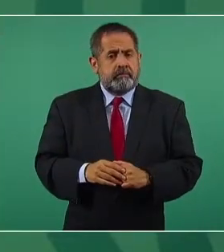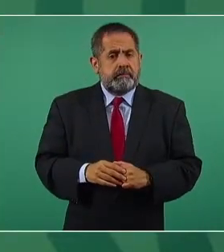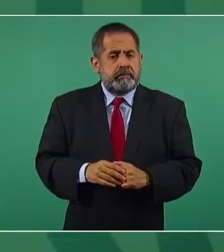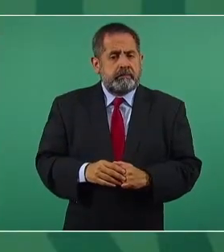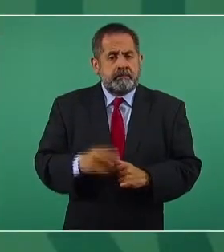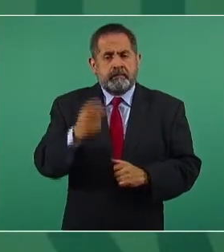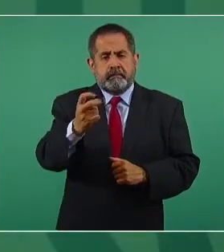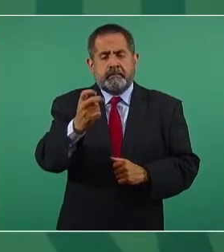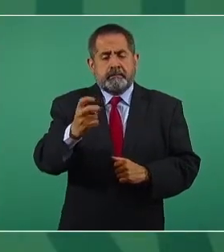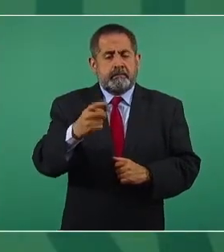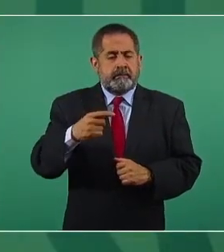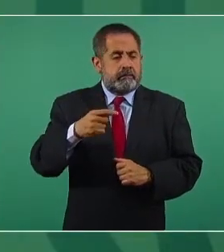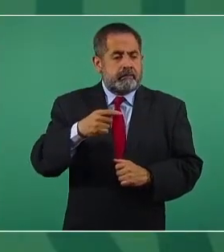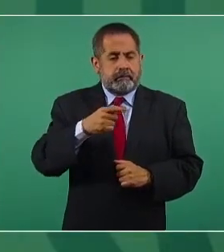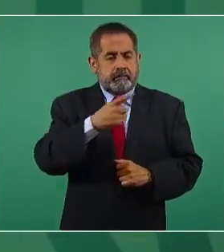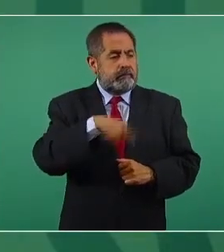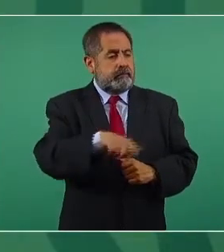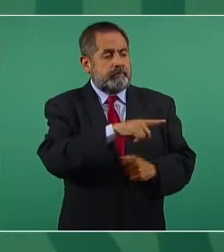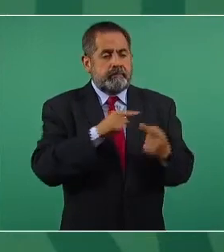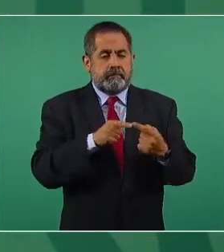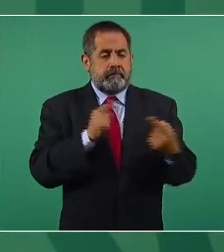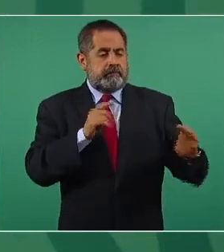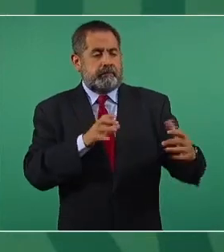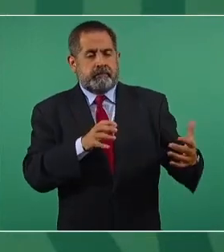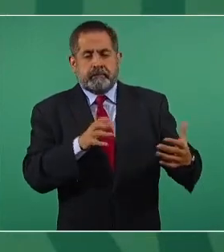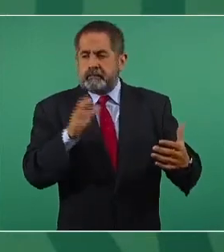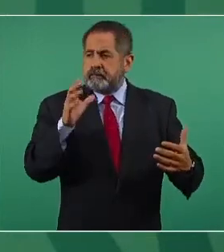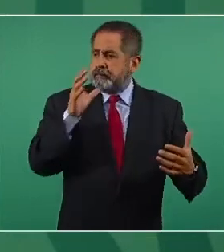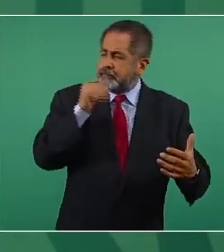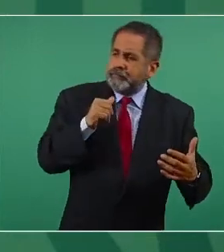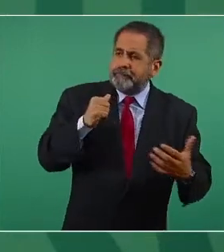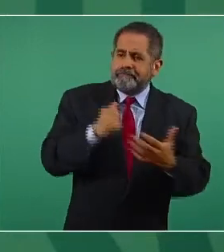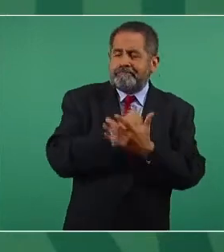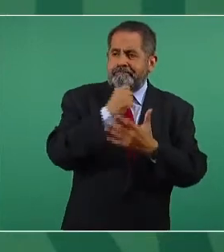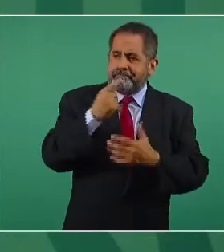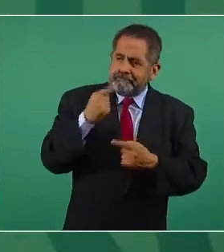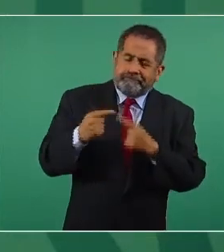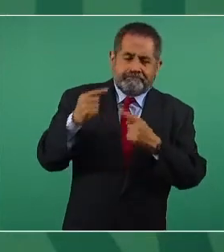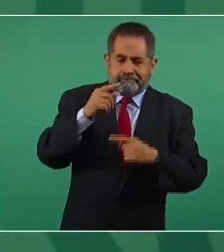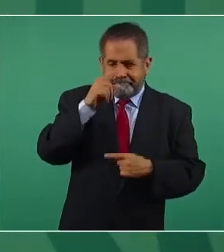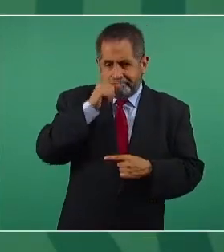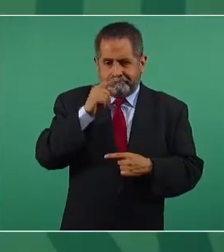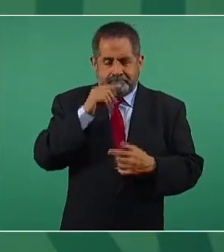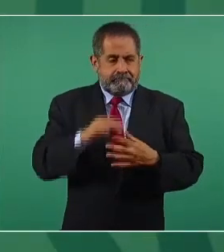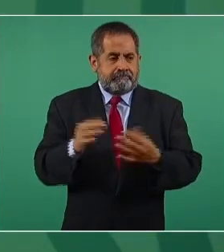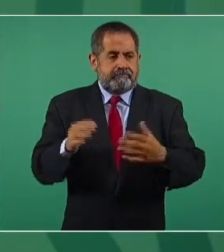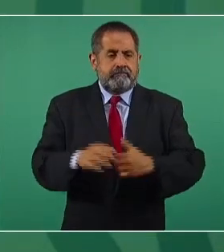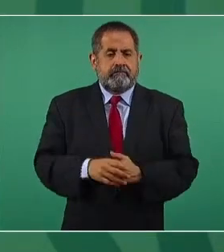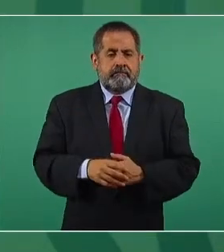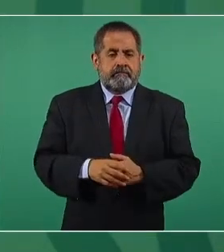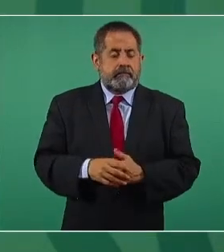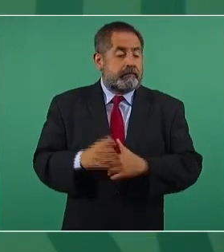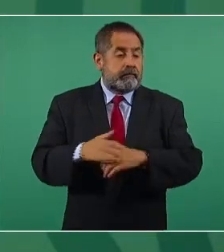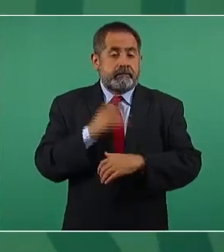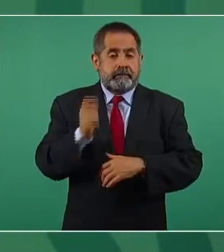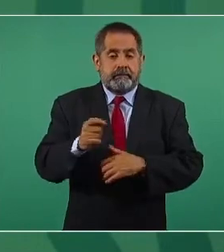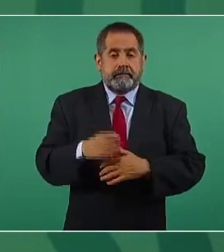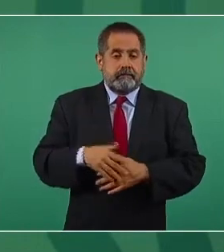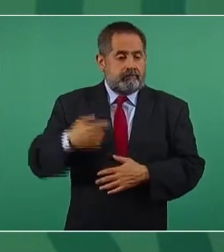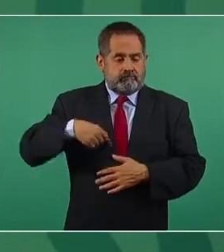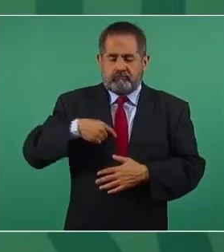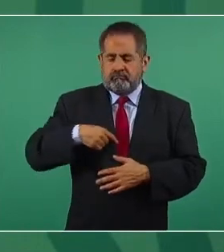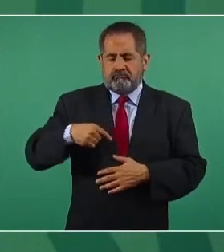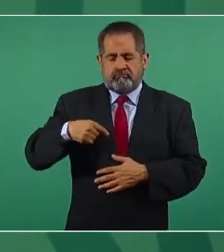Por eso no pueden nuestros adversarios, porque tenemos